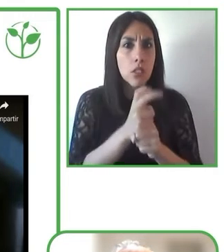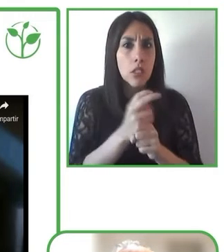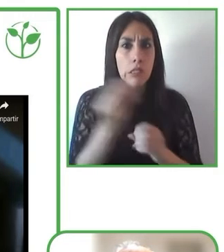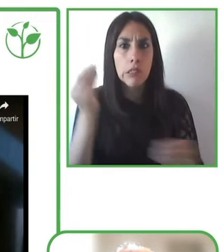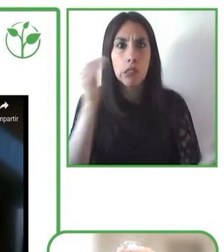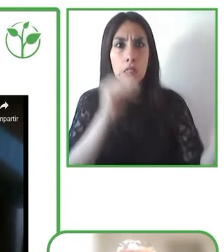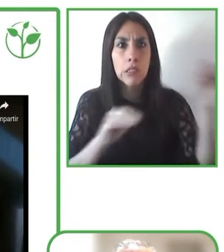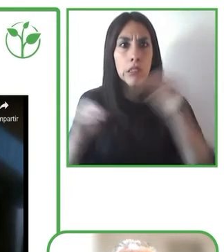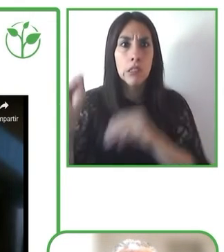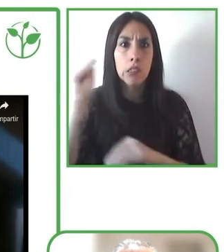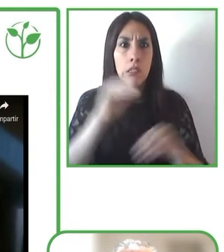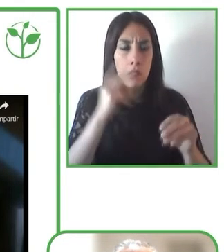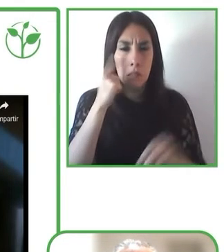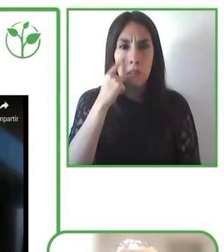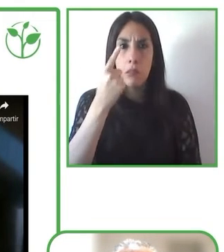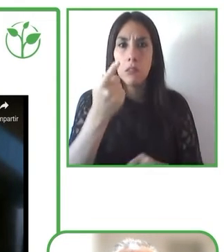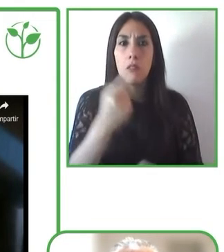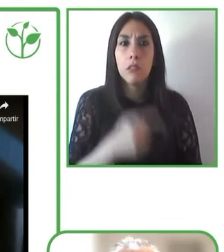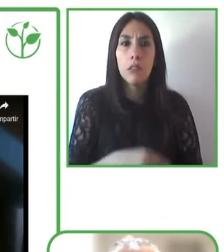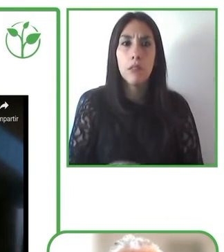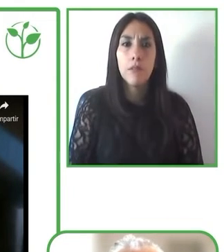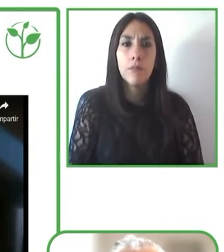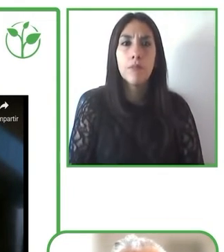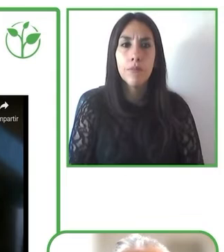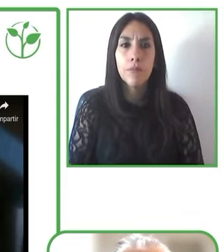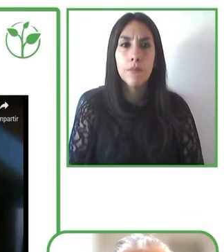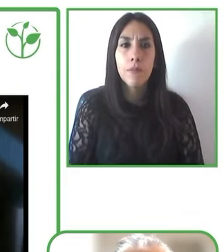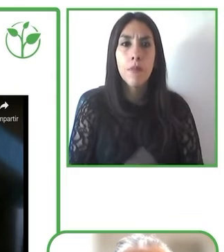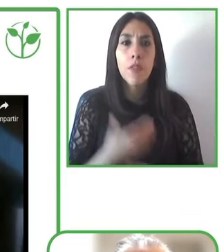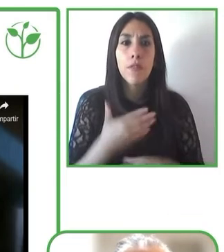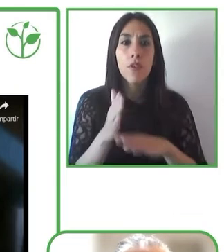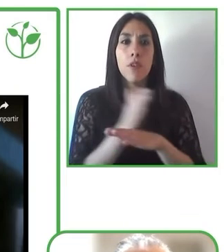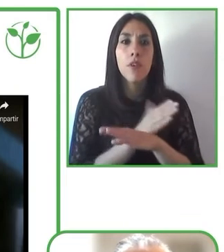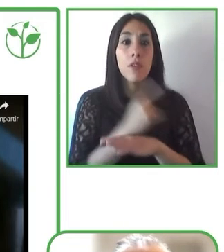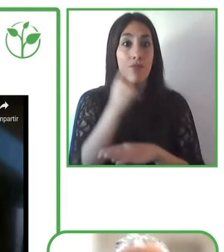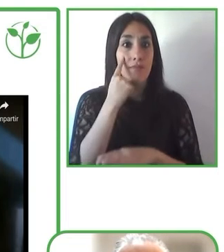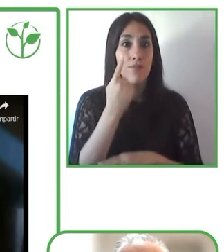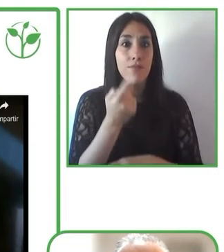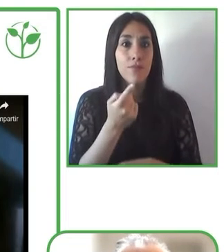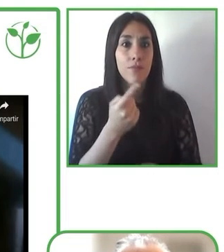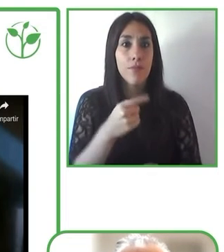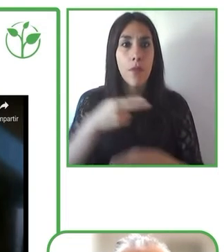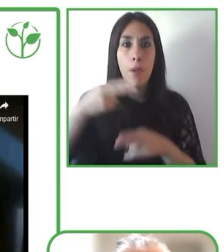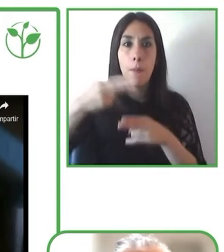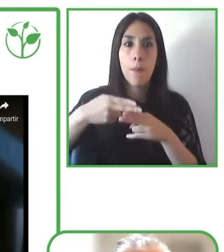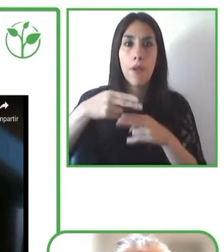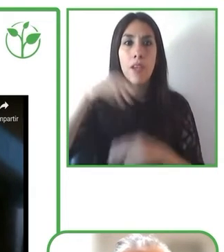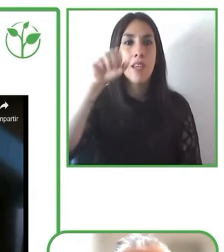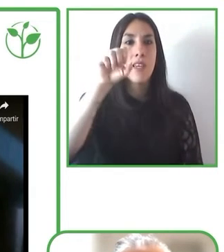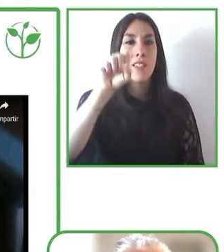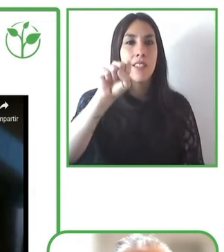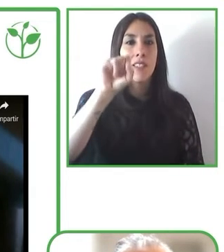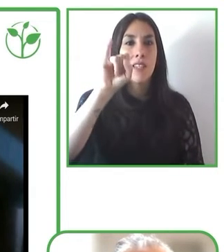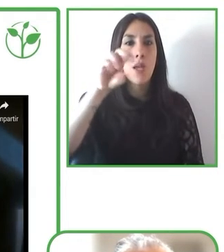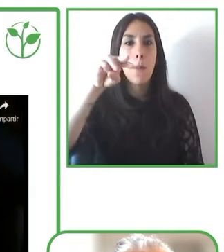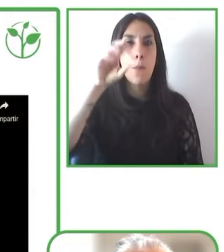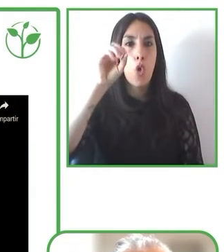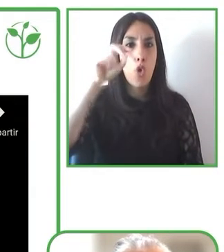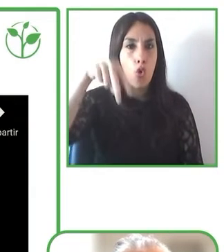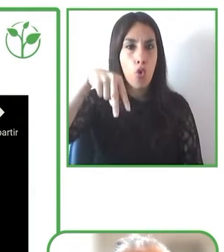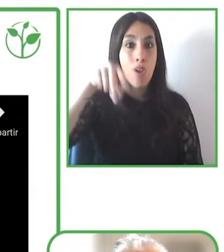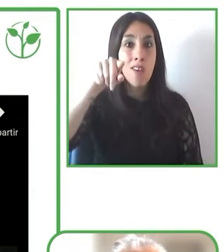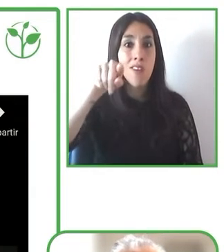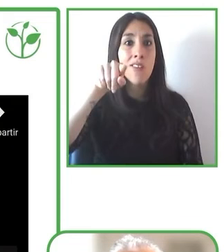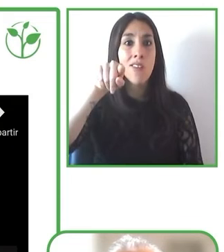poneros a Simón, que es uno de los presentadores de Planeta Fácil Televisión para que os dé un mensaje. Adelante, Simón.